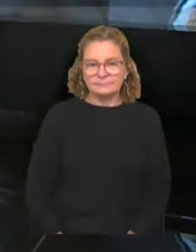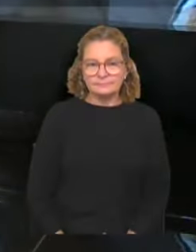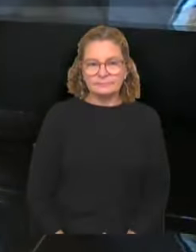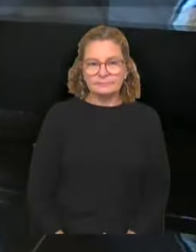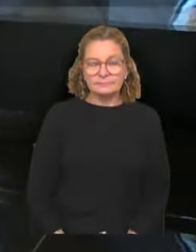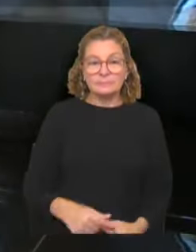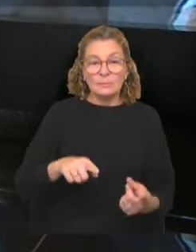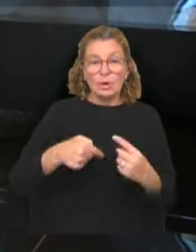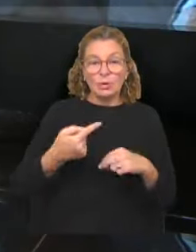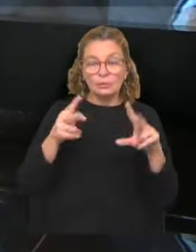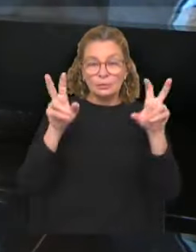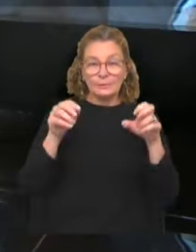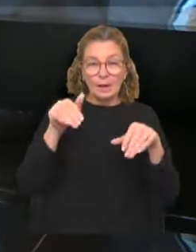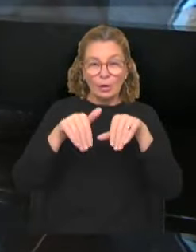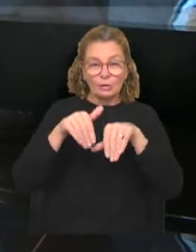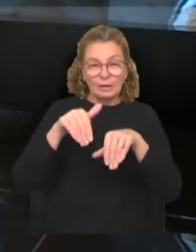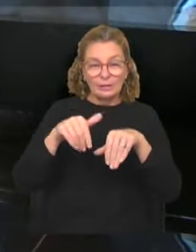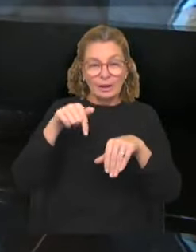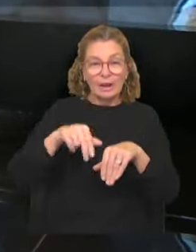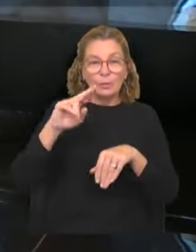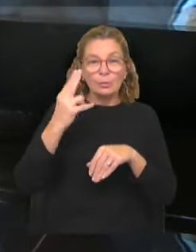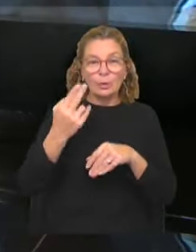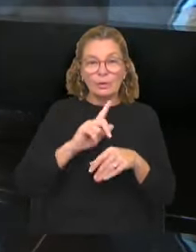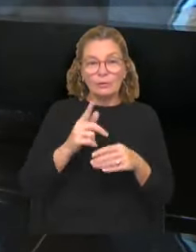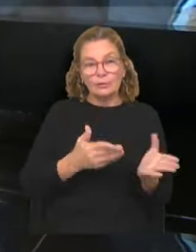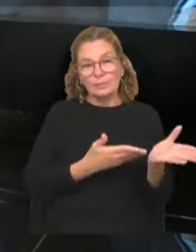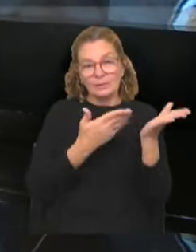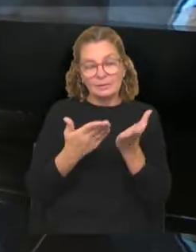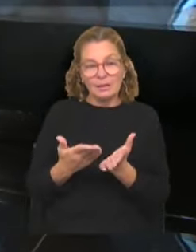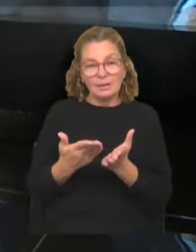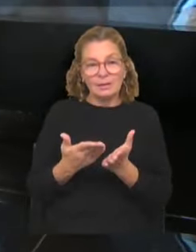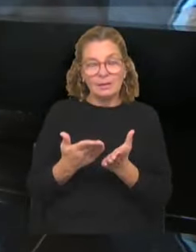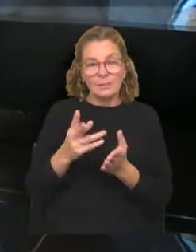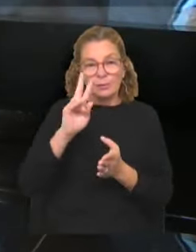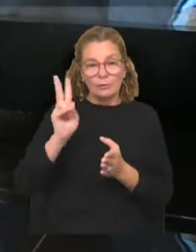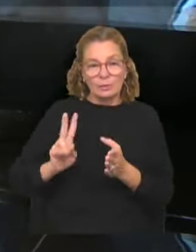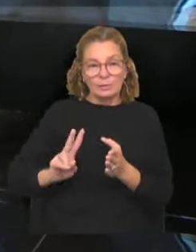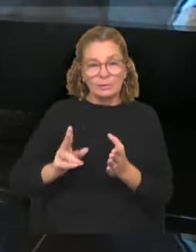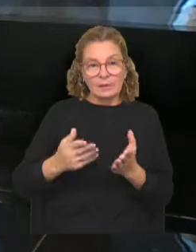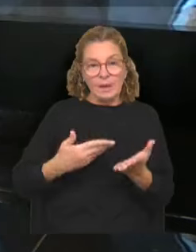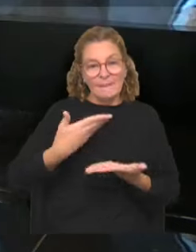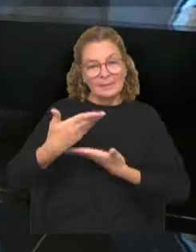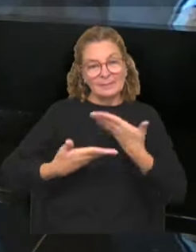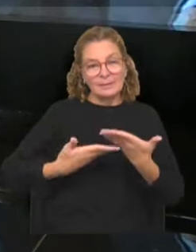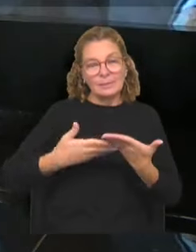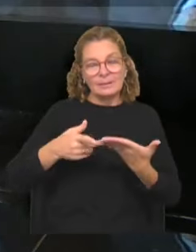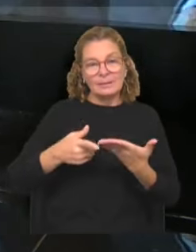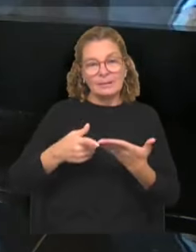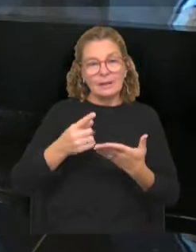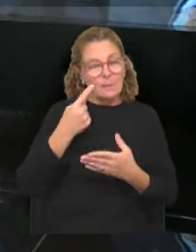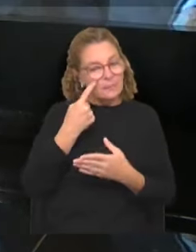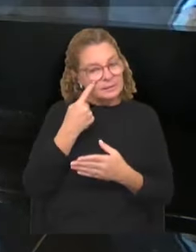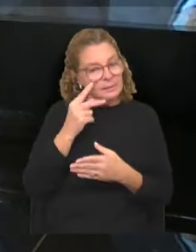Vamos a otros temas. La Corte Electoral de nuestro país no fue invitada todavía por Venezuela a participar de la misión observadora